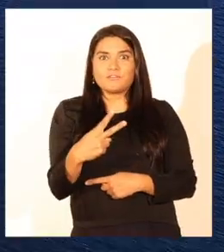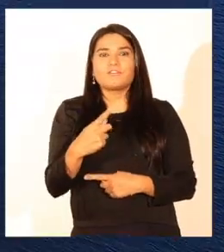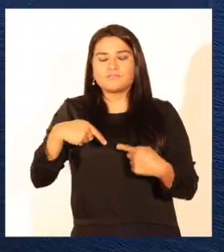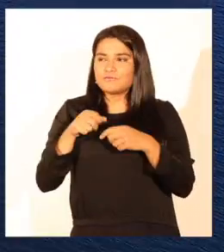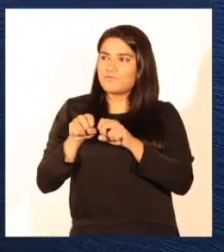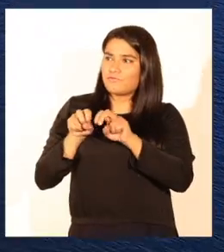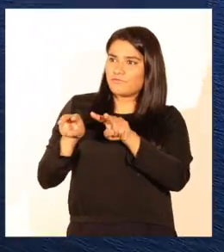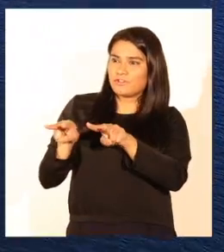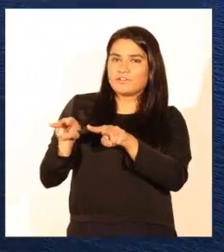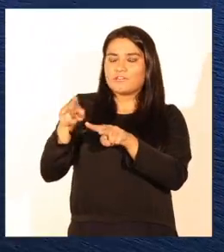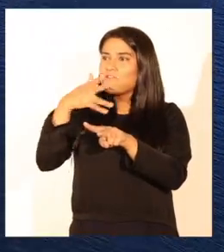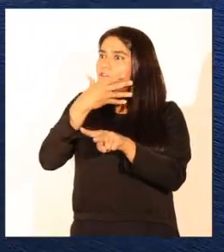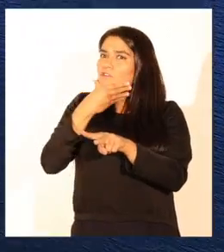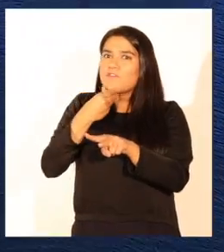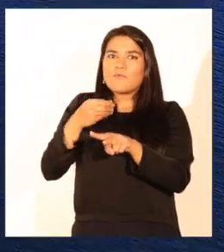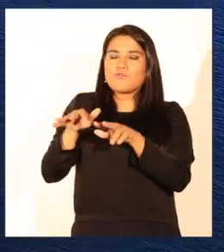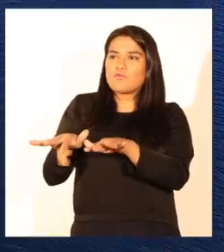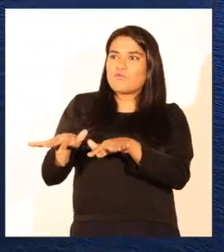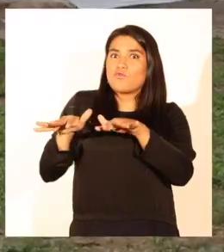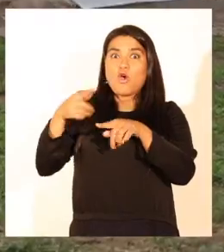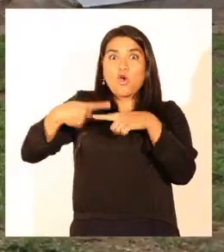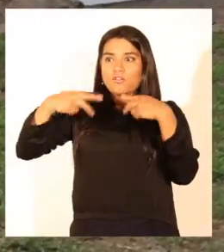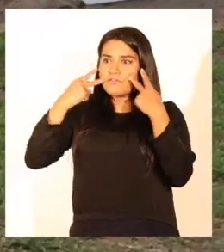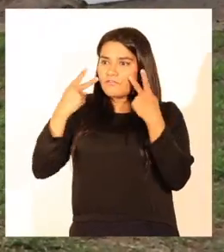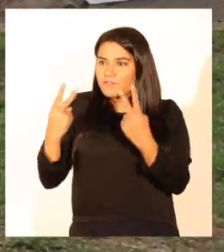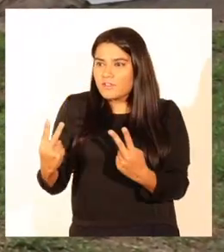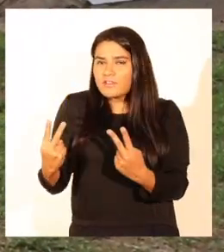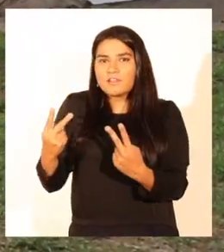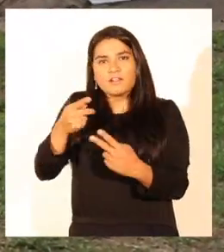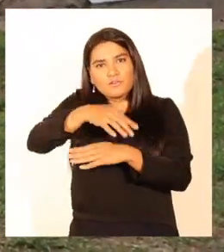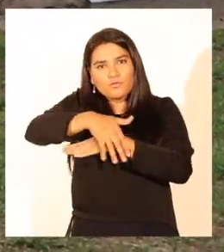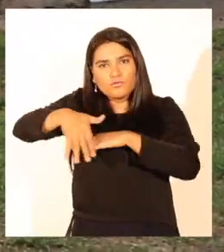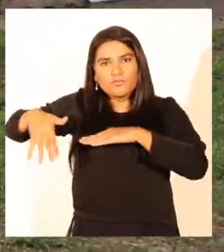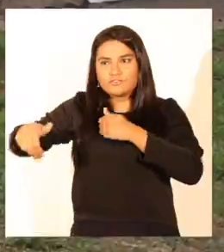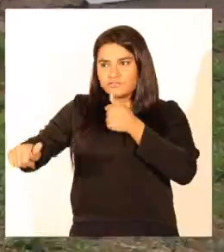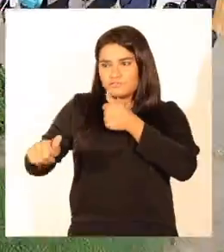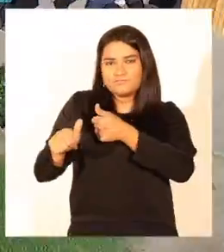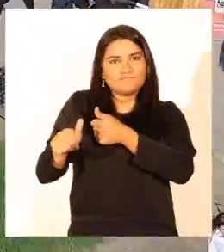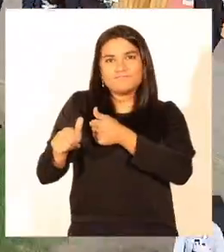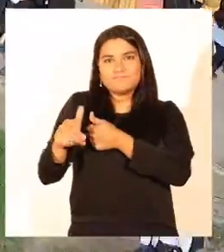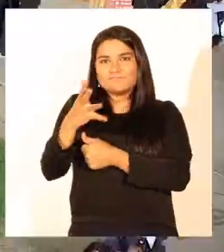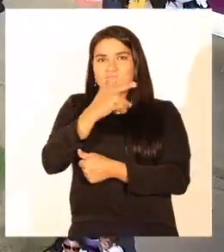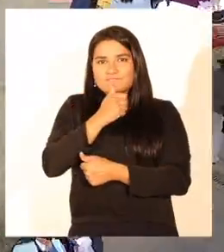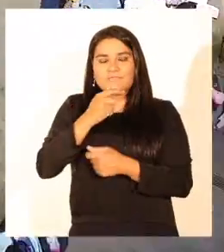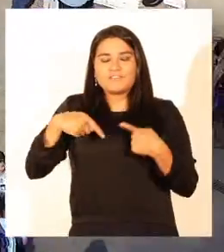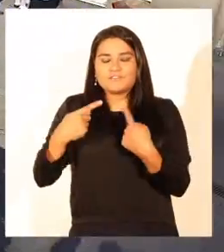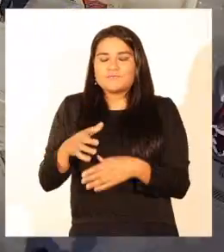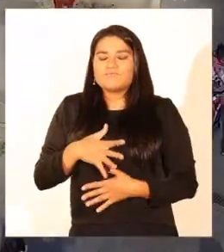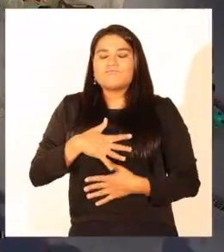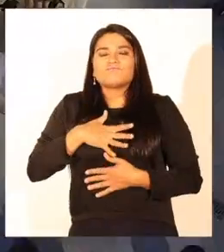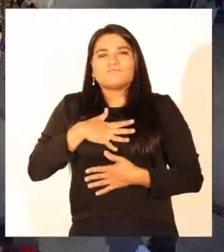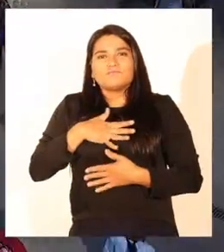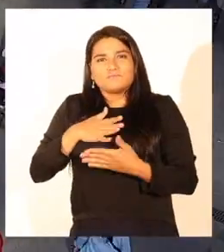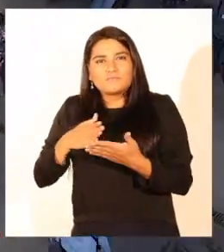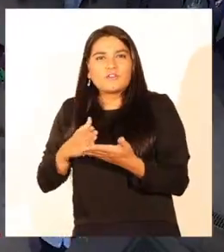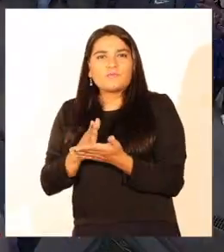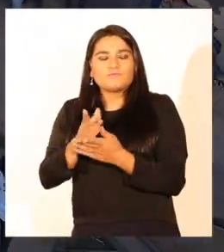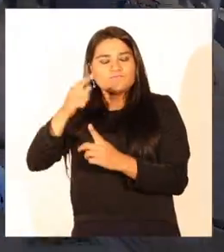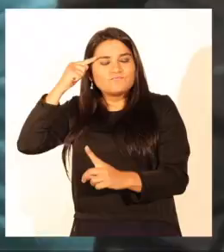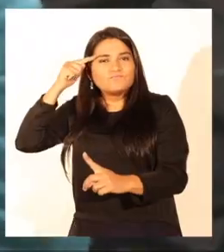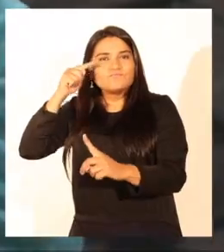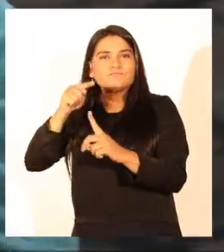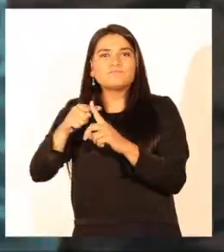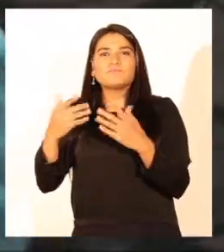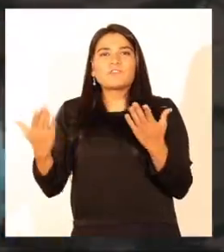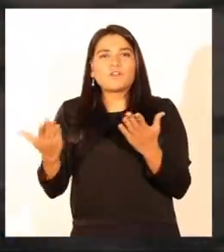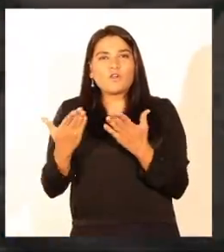descubrimos una vista hermosa que no verá otro viajero en las costas cercanas y que nos inspira a conducir nuestro destino